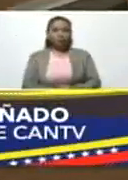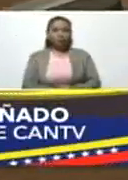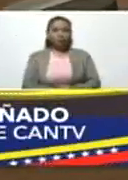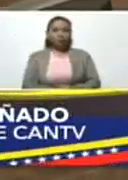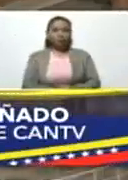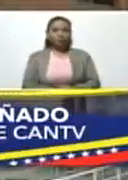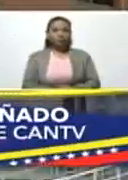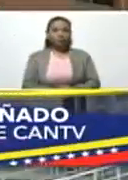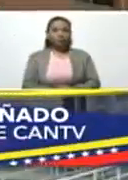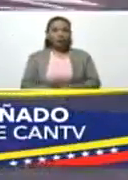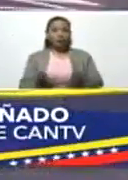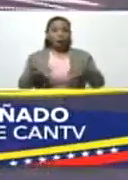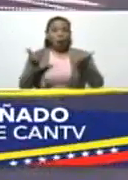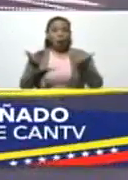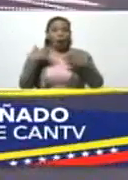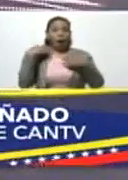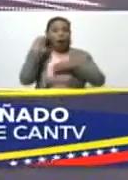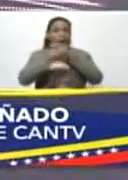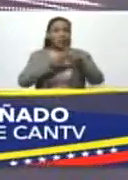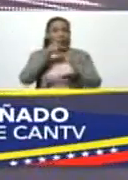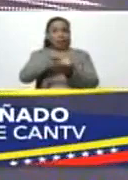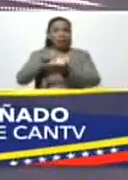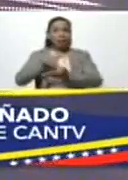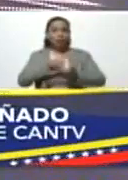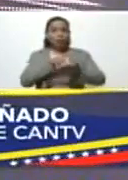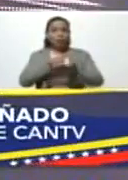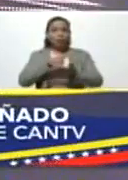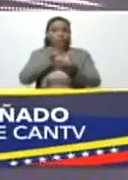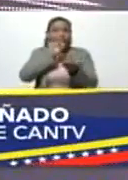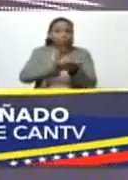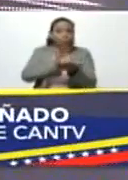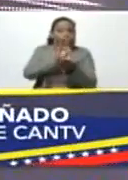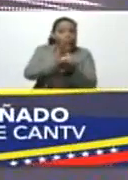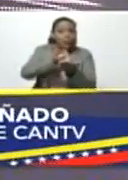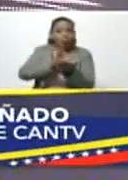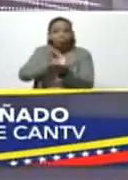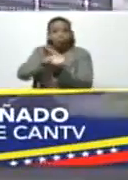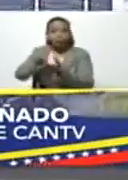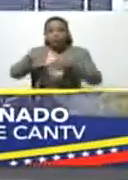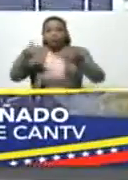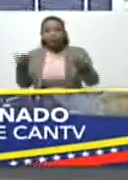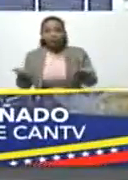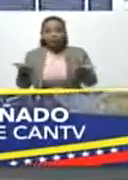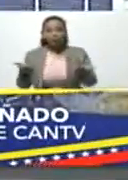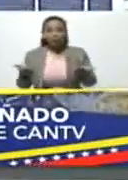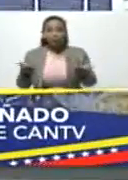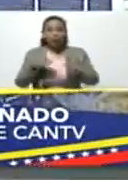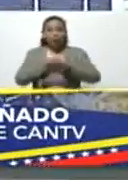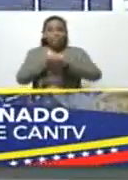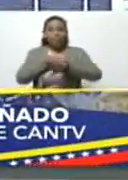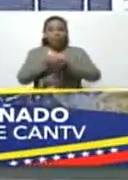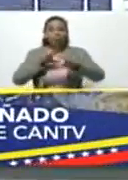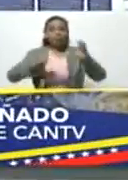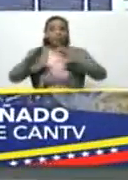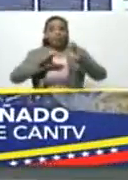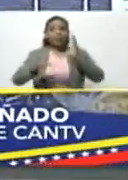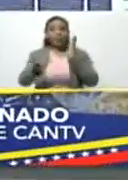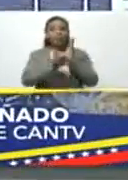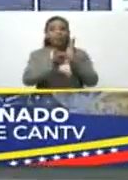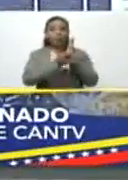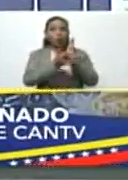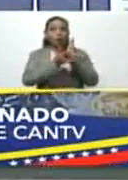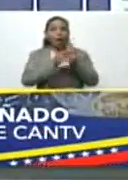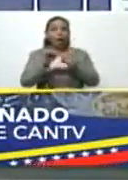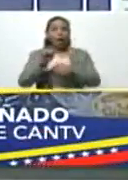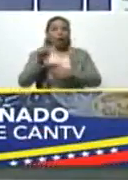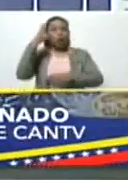el cual forma parte de la estrategia que el Ministerio de Ciencia y Tecnología, el